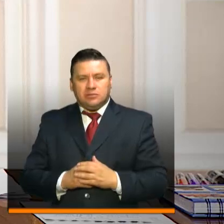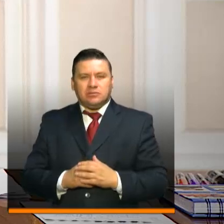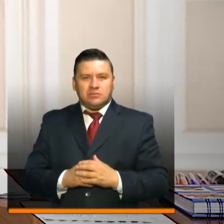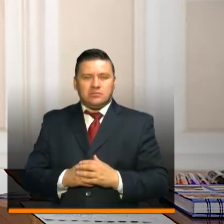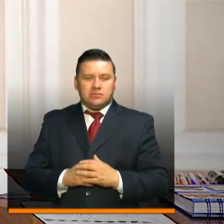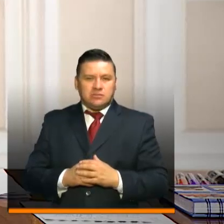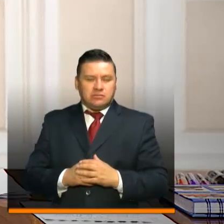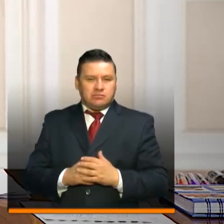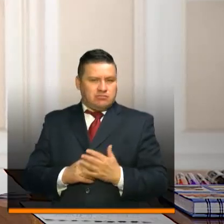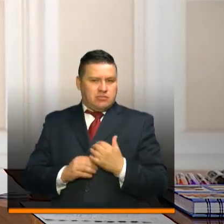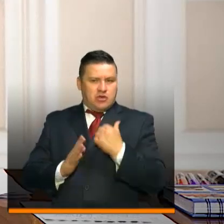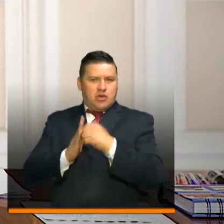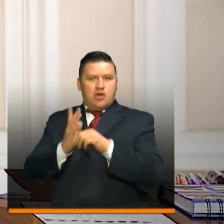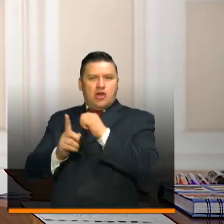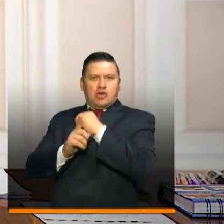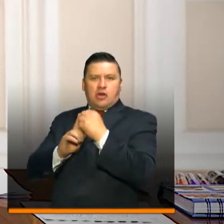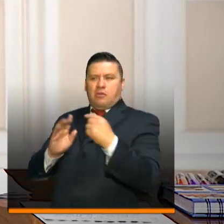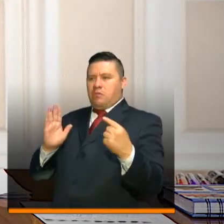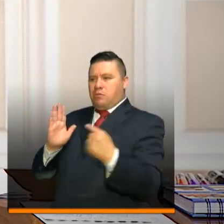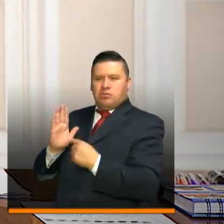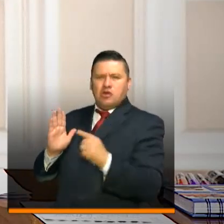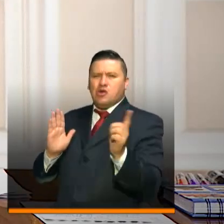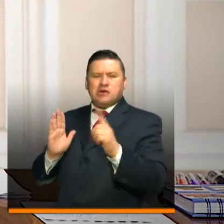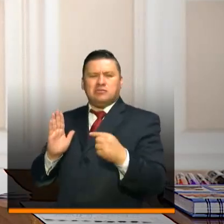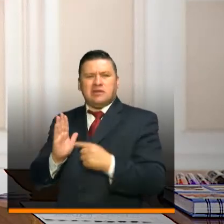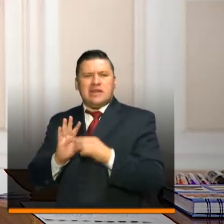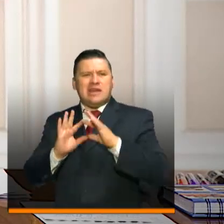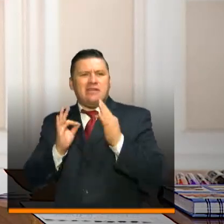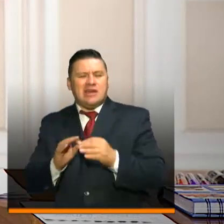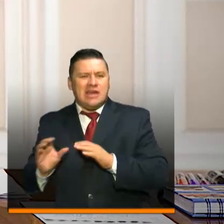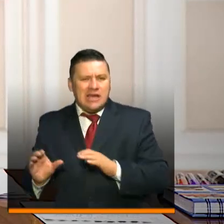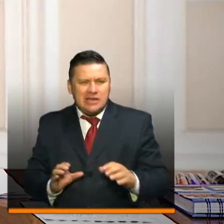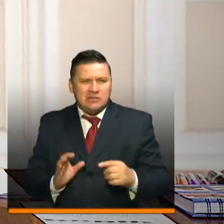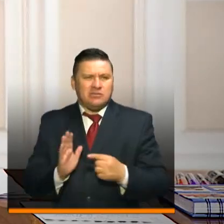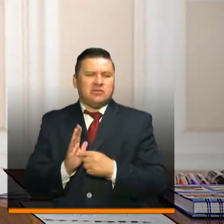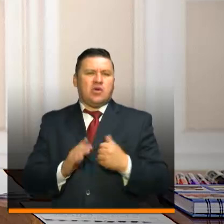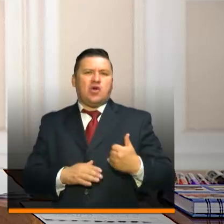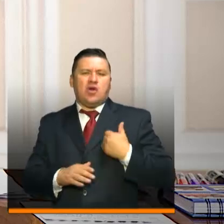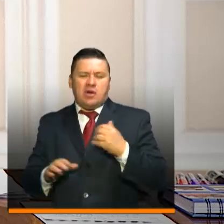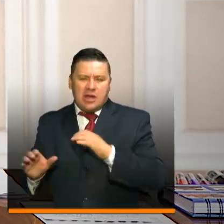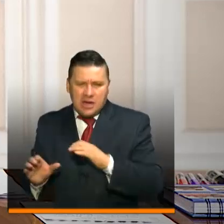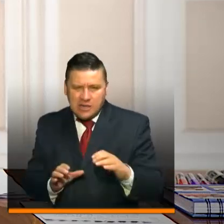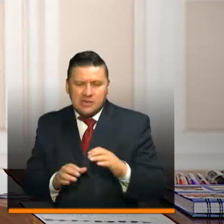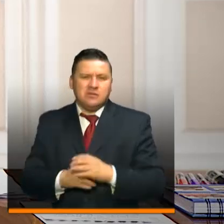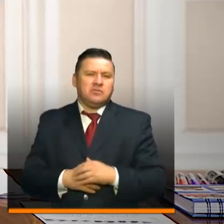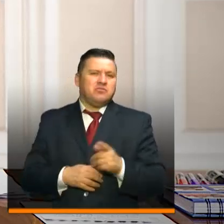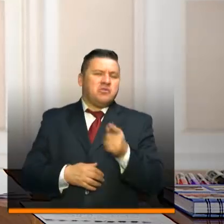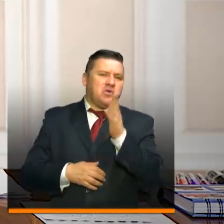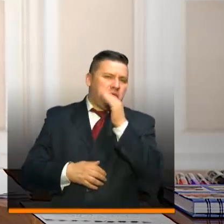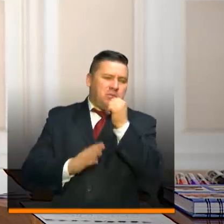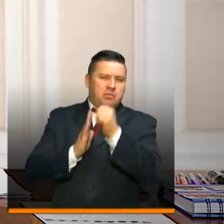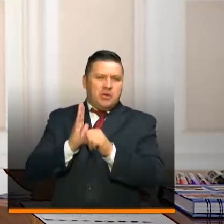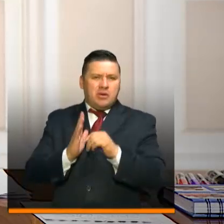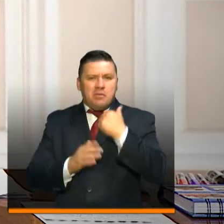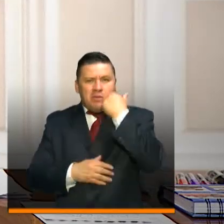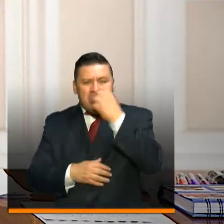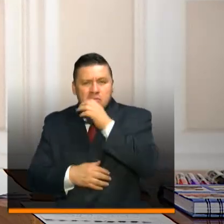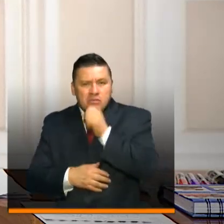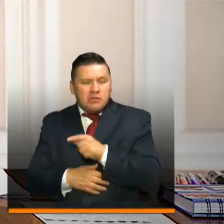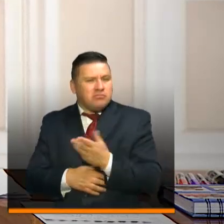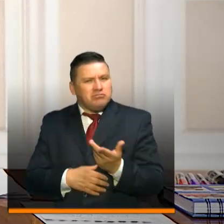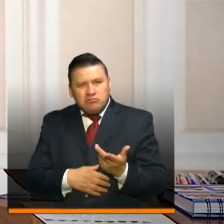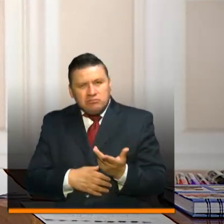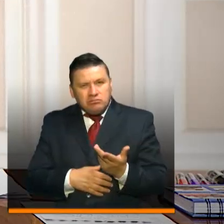no estaban en los programas sociales, que no estaban en Familias en Acción, en Jóvenes en Acción, que no estaban en el programa El Adulto Mayor